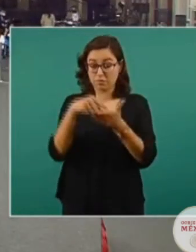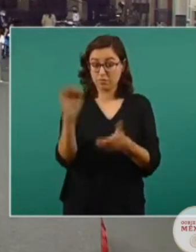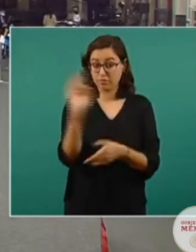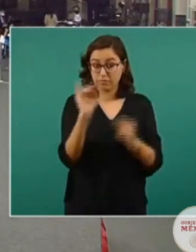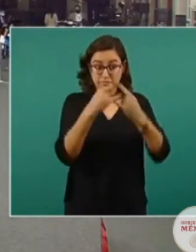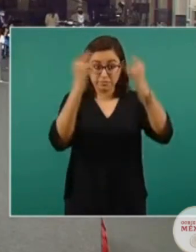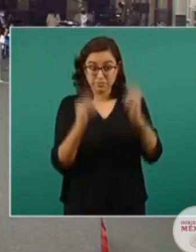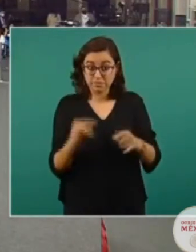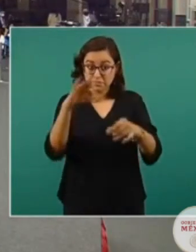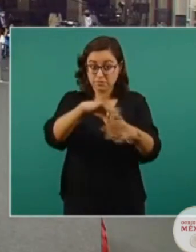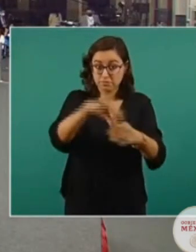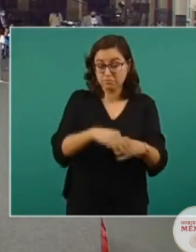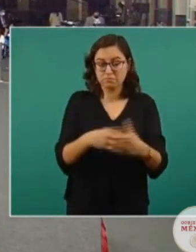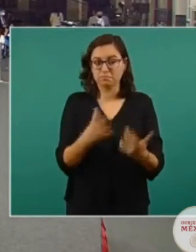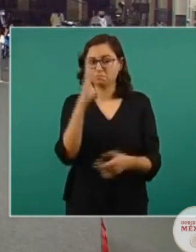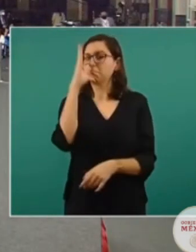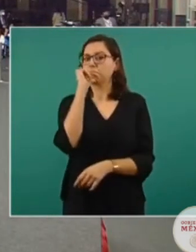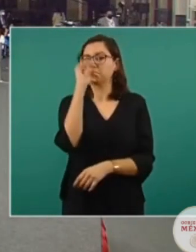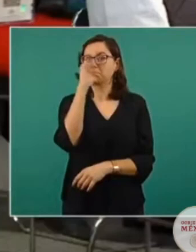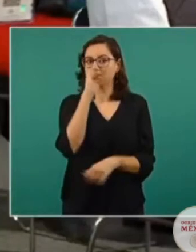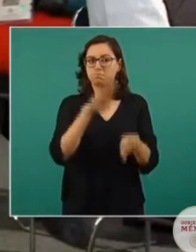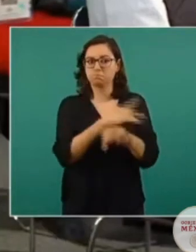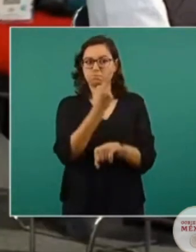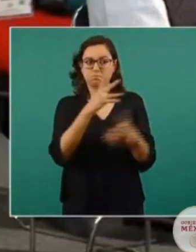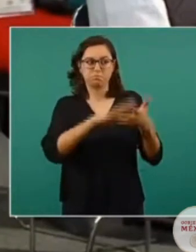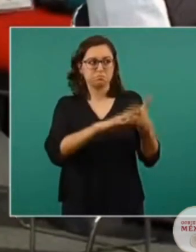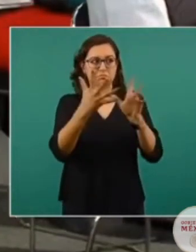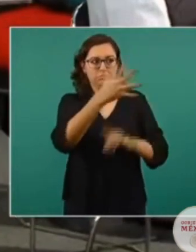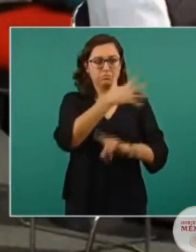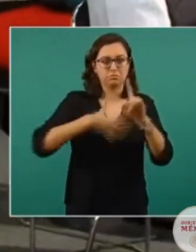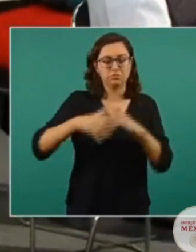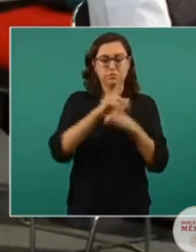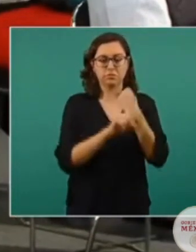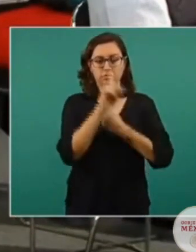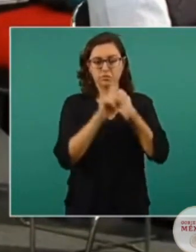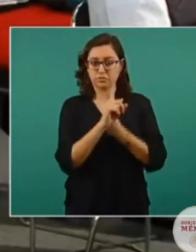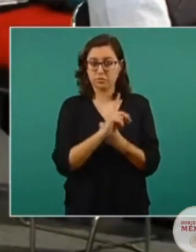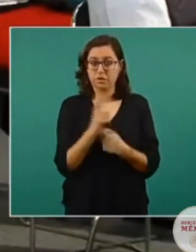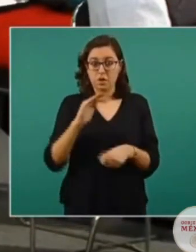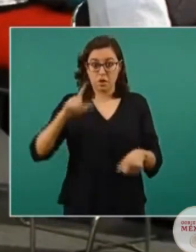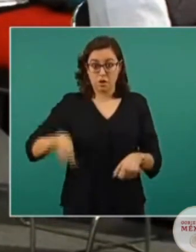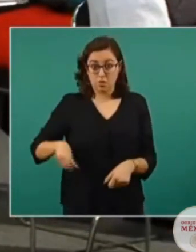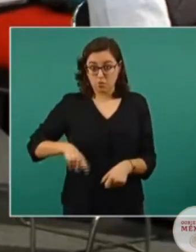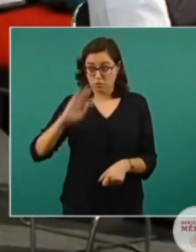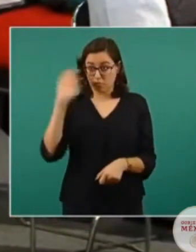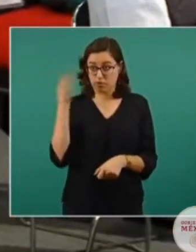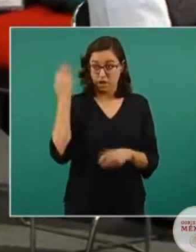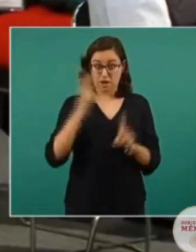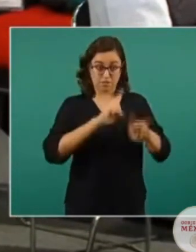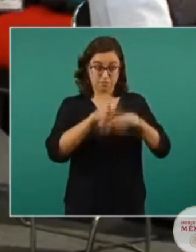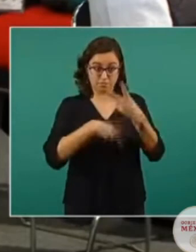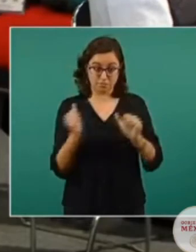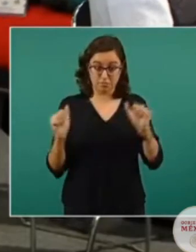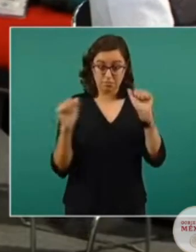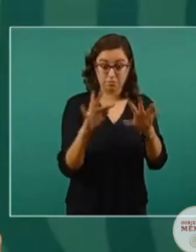ha pedido ayuda al gobierno federal? No sé, Aguililla. No, hay un informe que